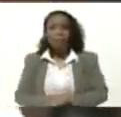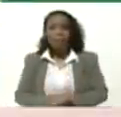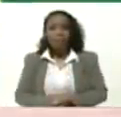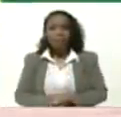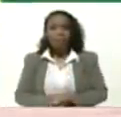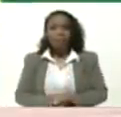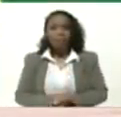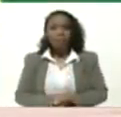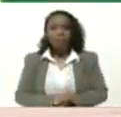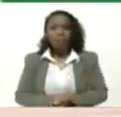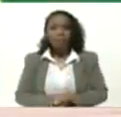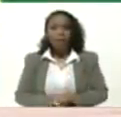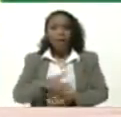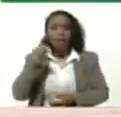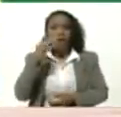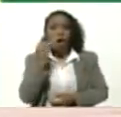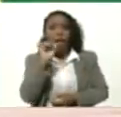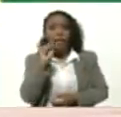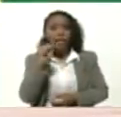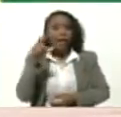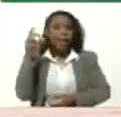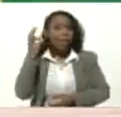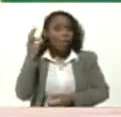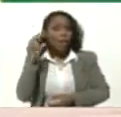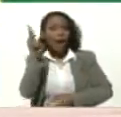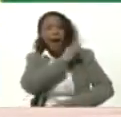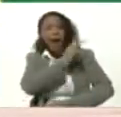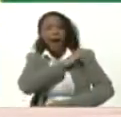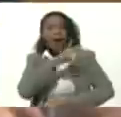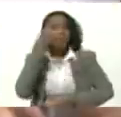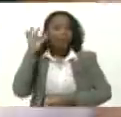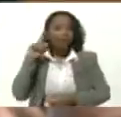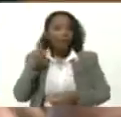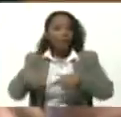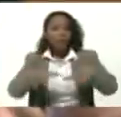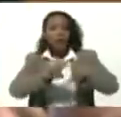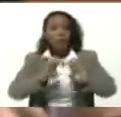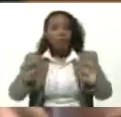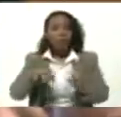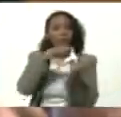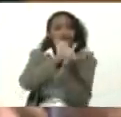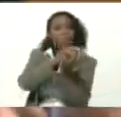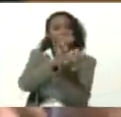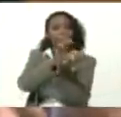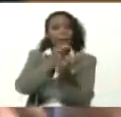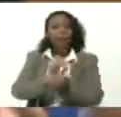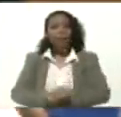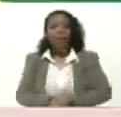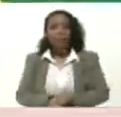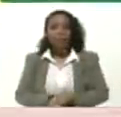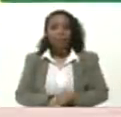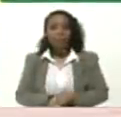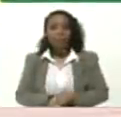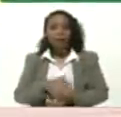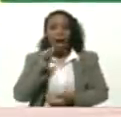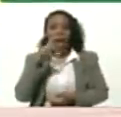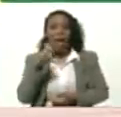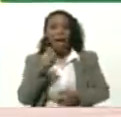Nori Soto Jefa de la zona Educativa De Nueva Esparta Noris Alexis